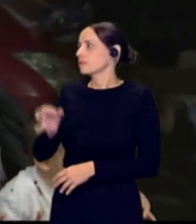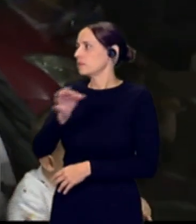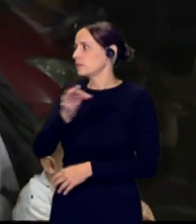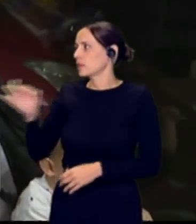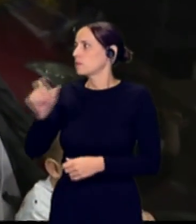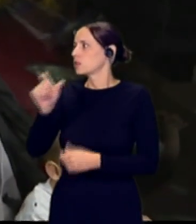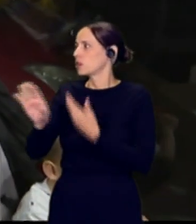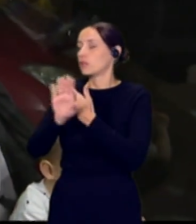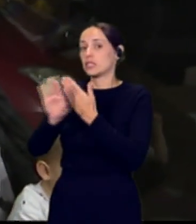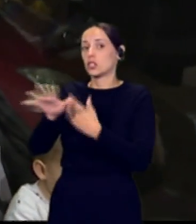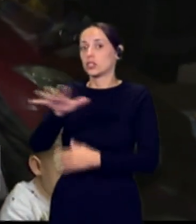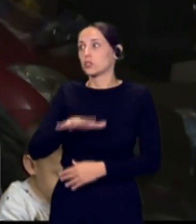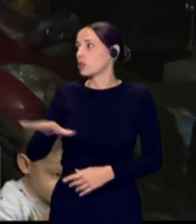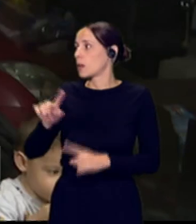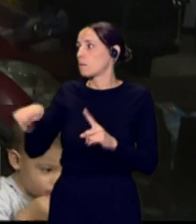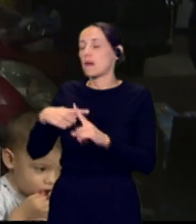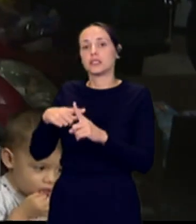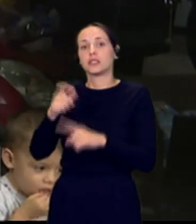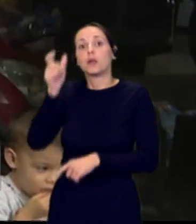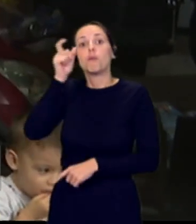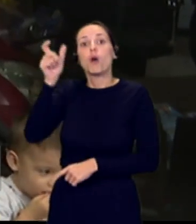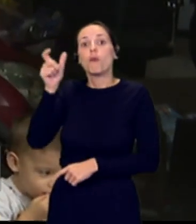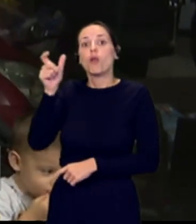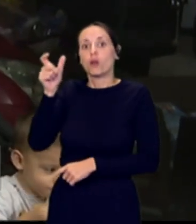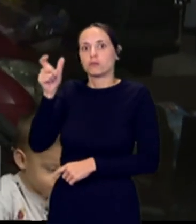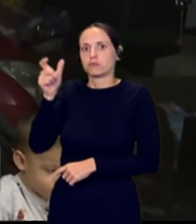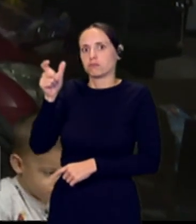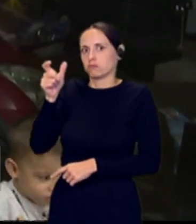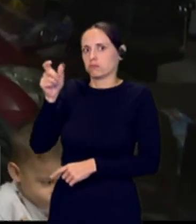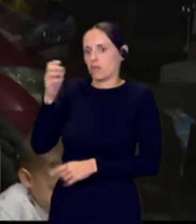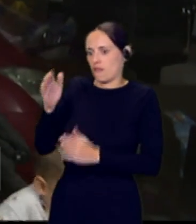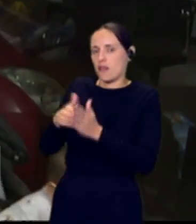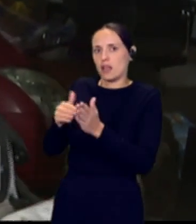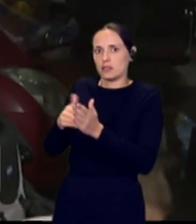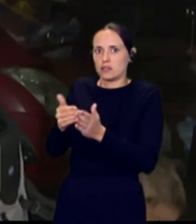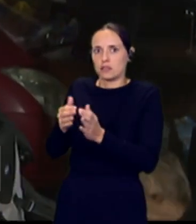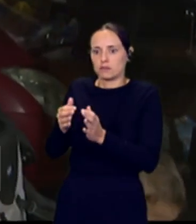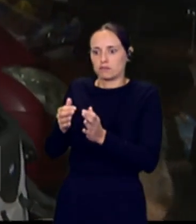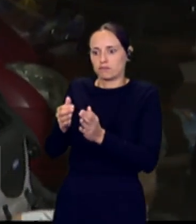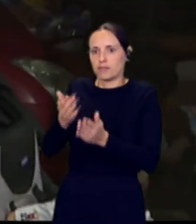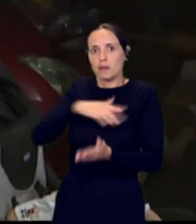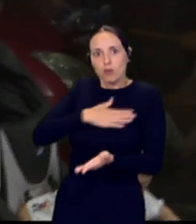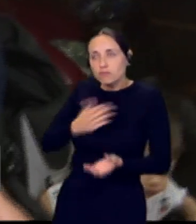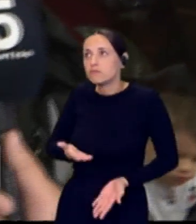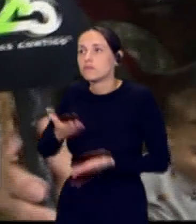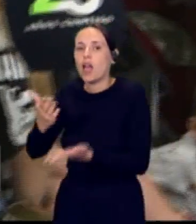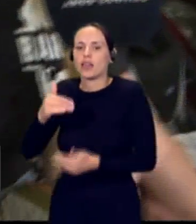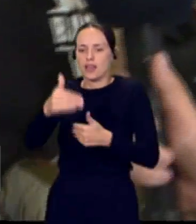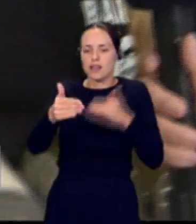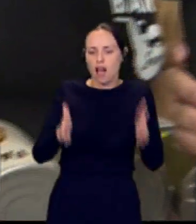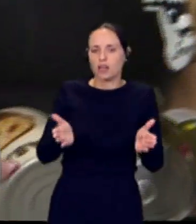horero se ha volcado con la situación de Valencia. Hemos llenado tres pales. Aquí estamos separando todo en caja para que podamos seguir recogiendo